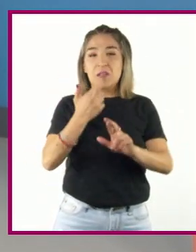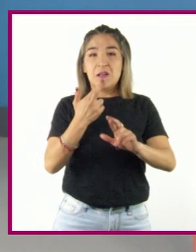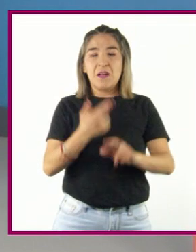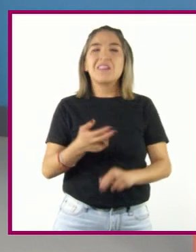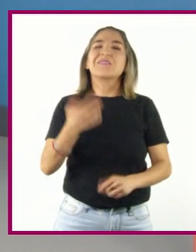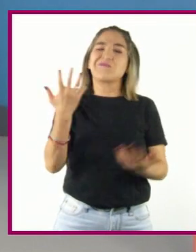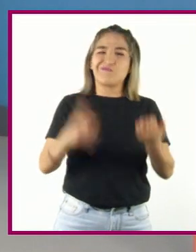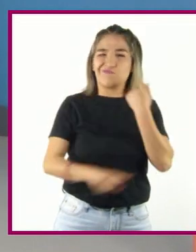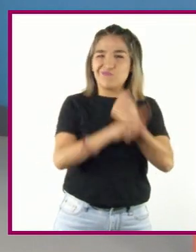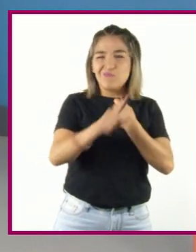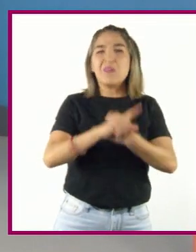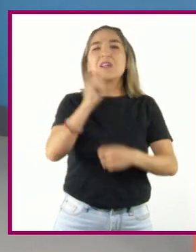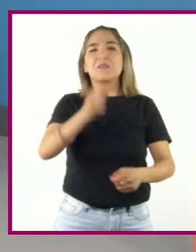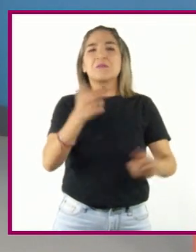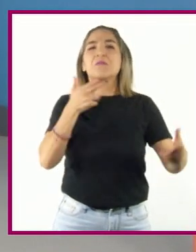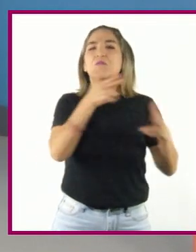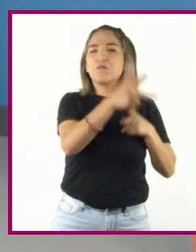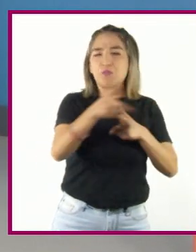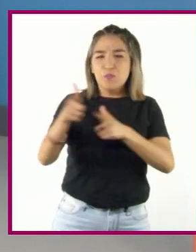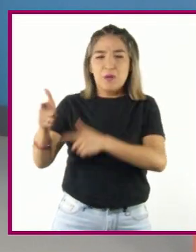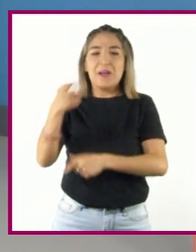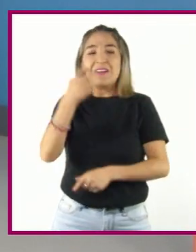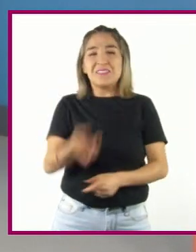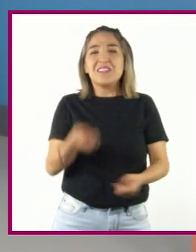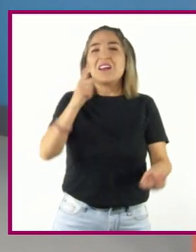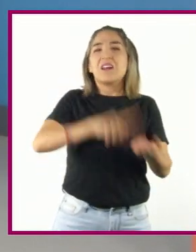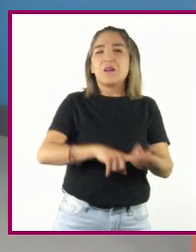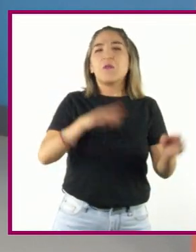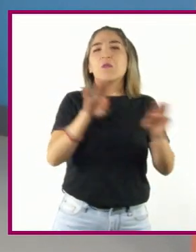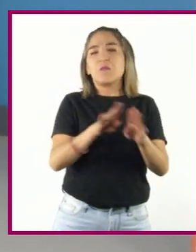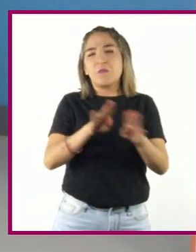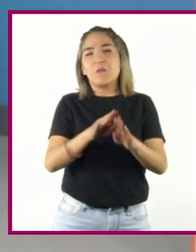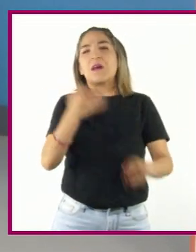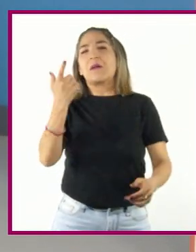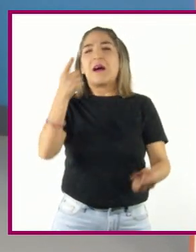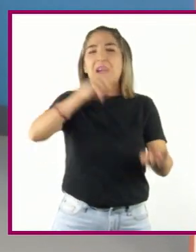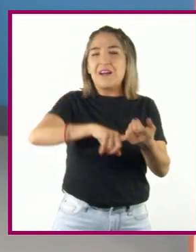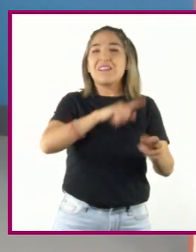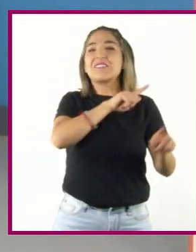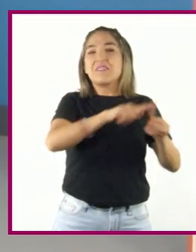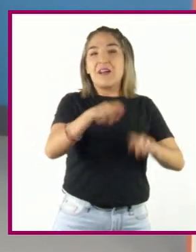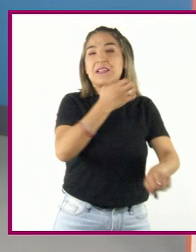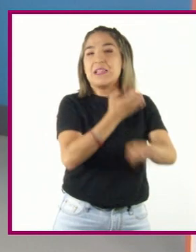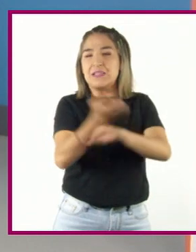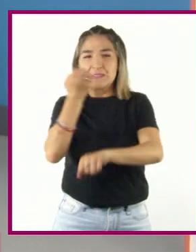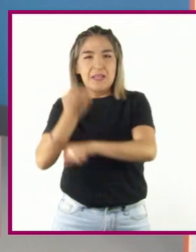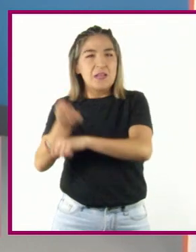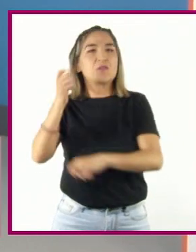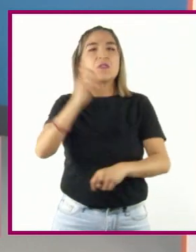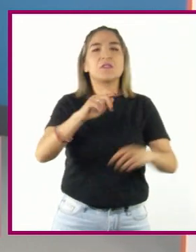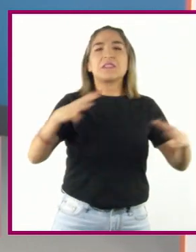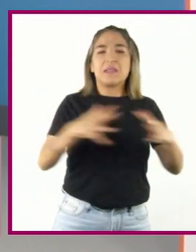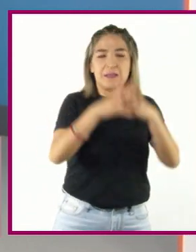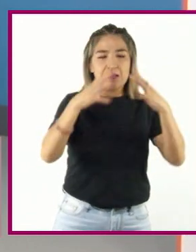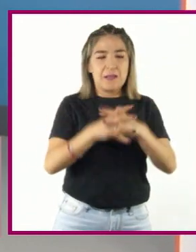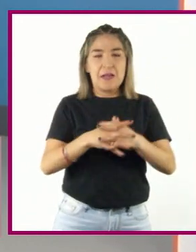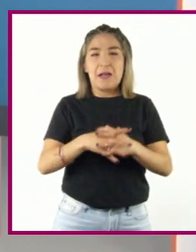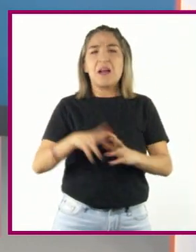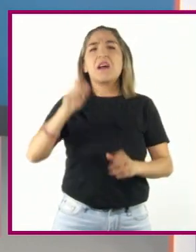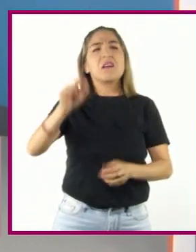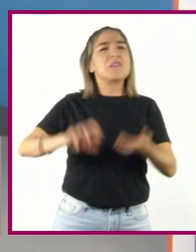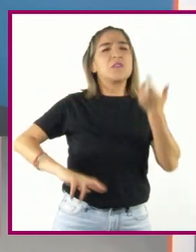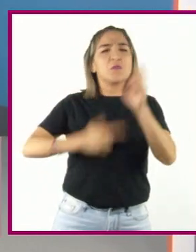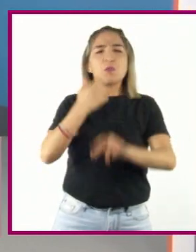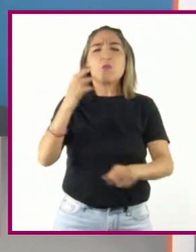bien son conflictos armados, son de una índole muy distinta a las guerras entre estados. En primer lugar, las revoluciones